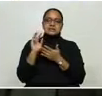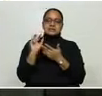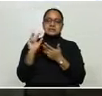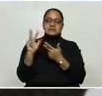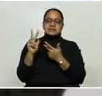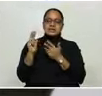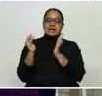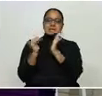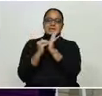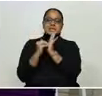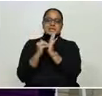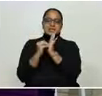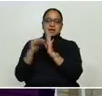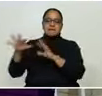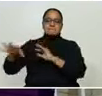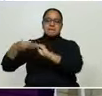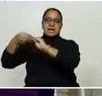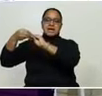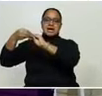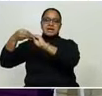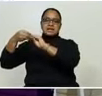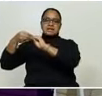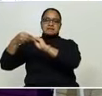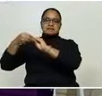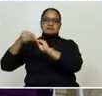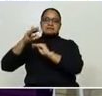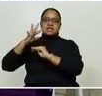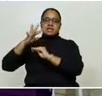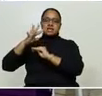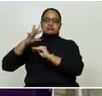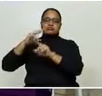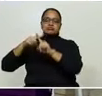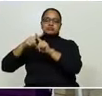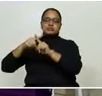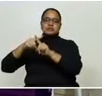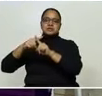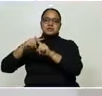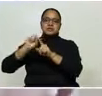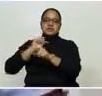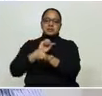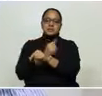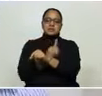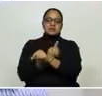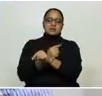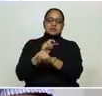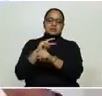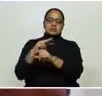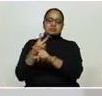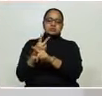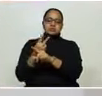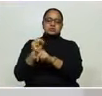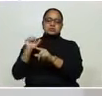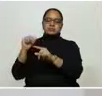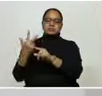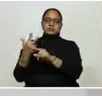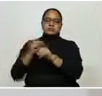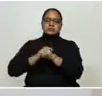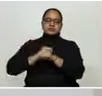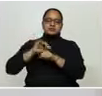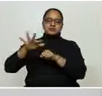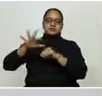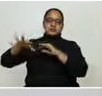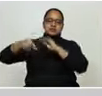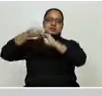mil. Y eso, que son los primeros contactos, los segundos contactos, y así sucesivamente. Luego vendría